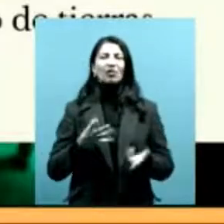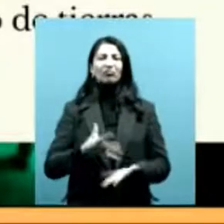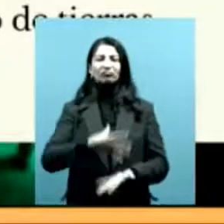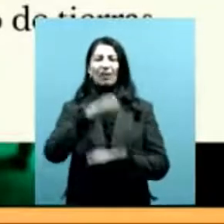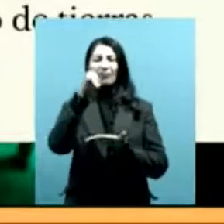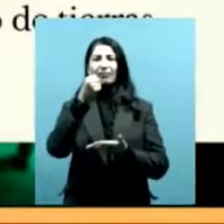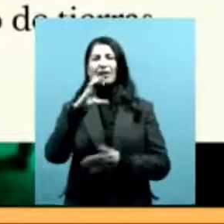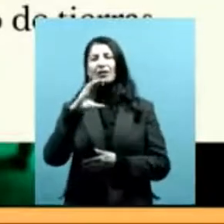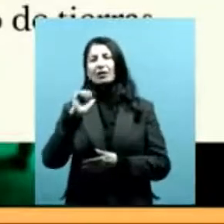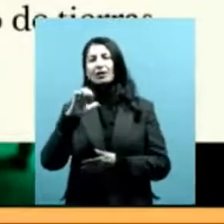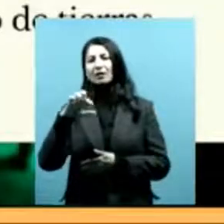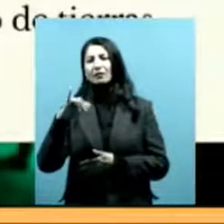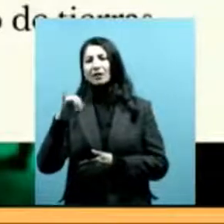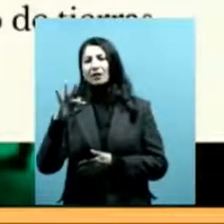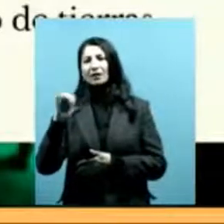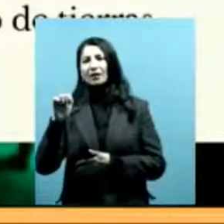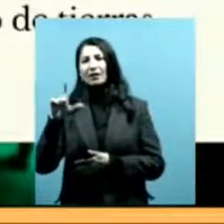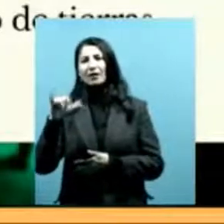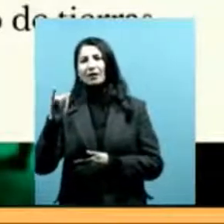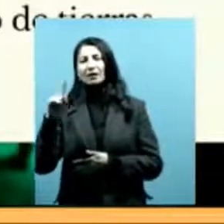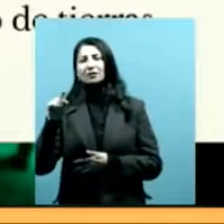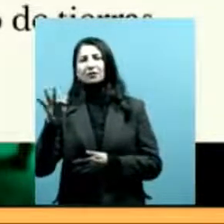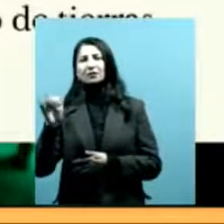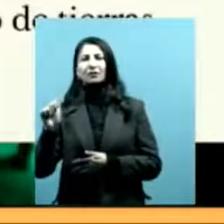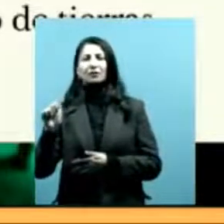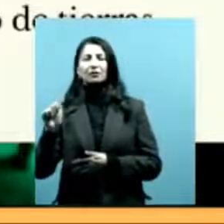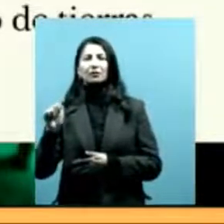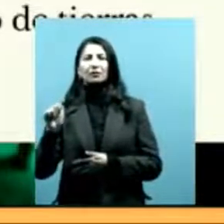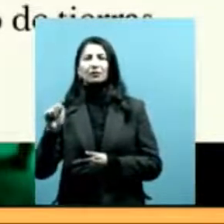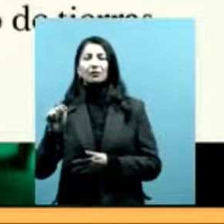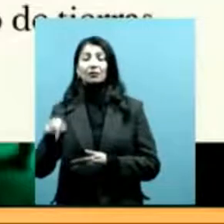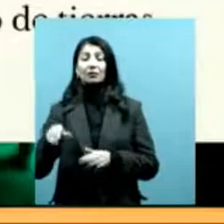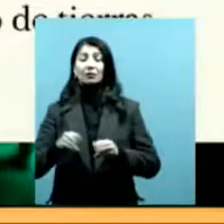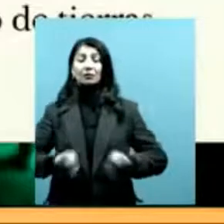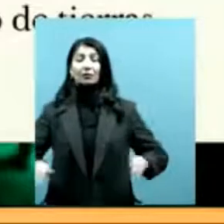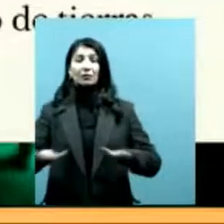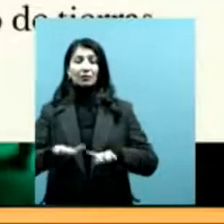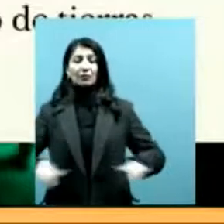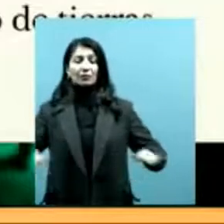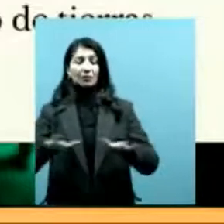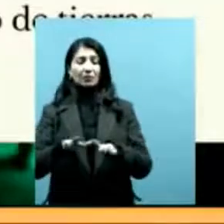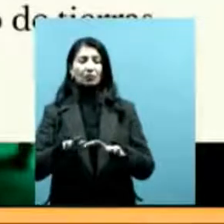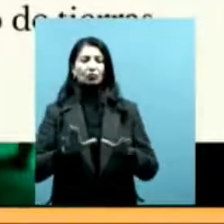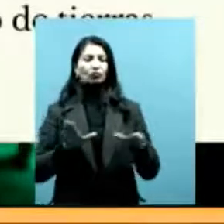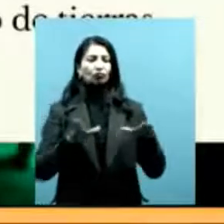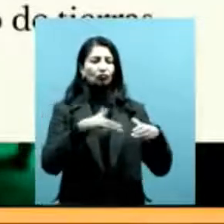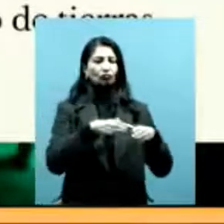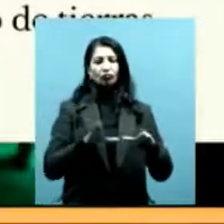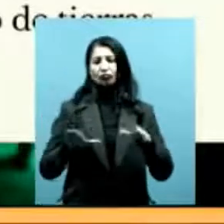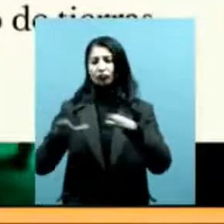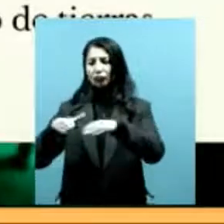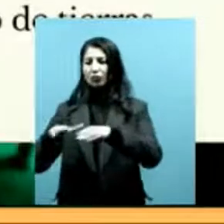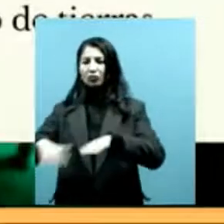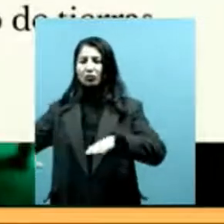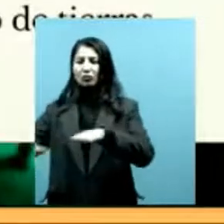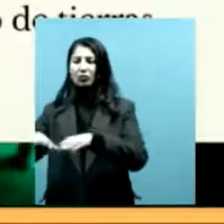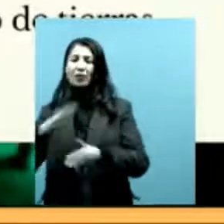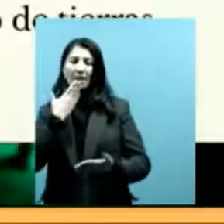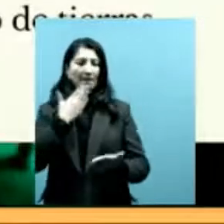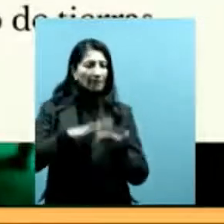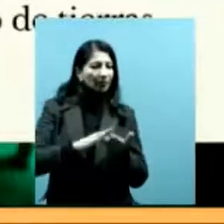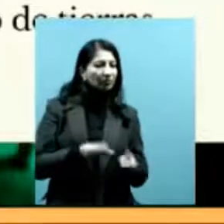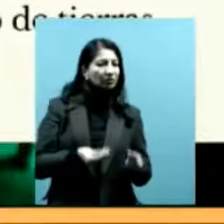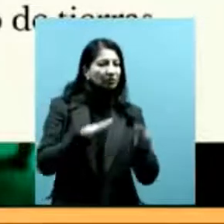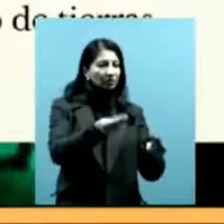dinámica, ¿no? Porque el territorio era comunitario, el territorio se manejaba con permisos, con acuerdos de